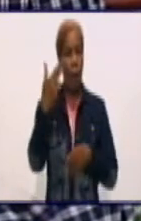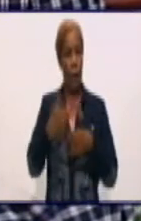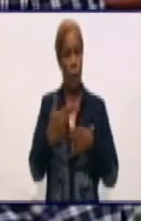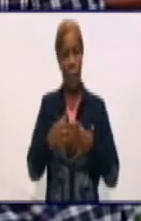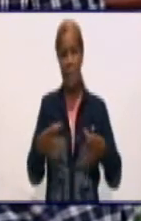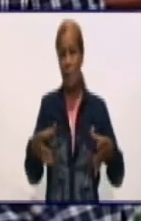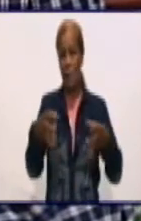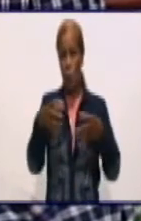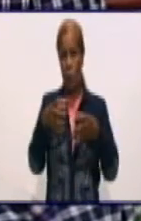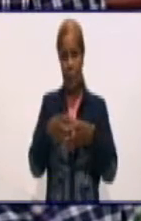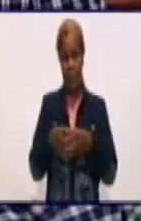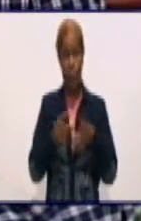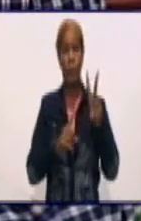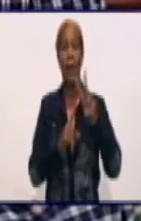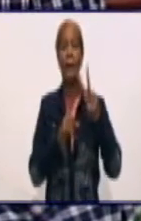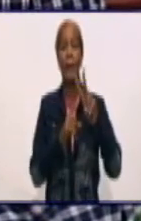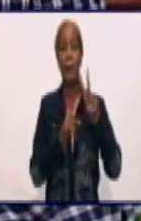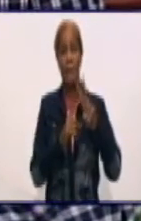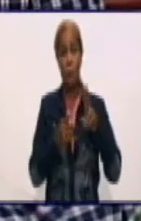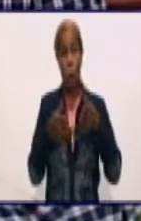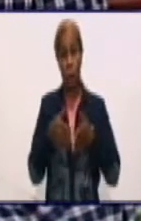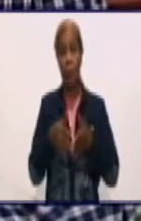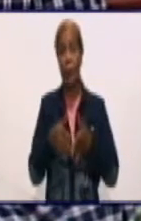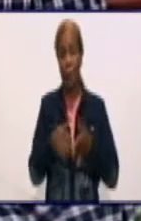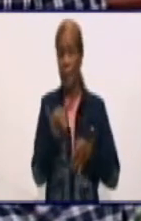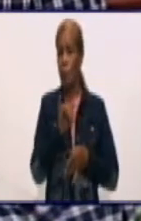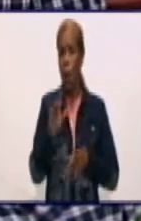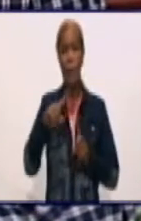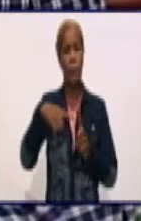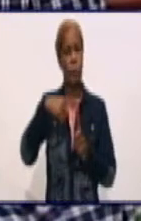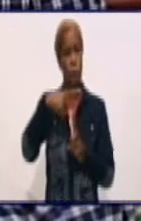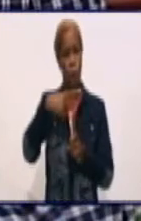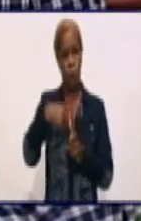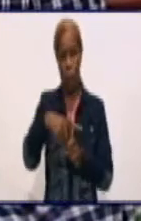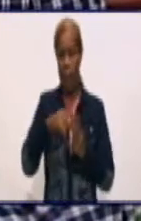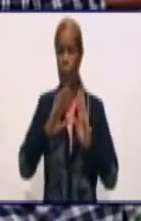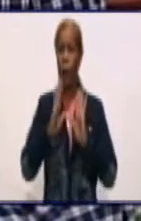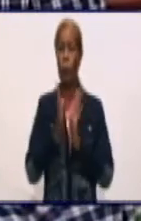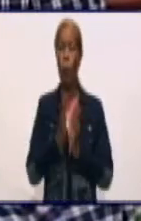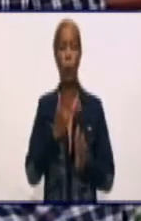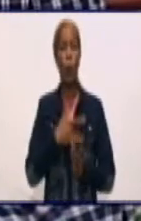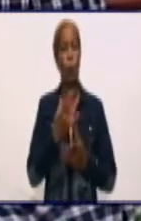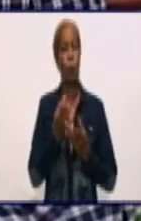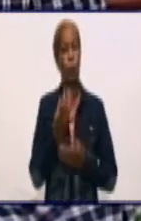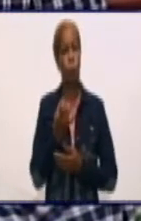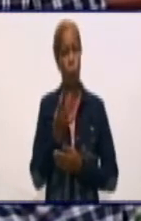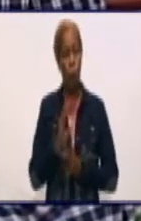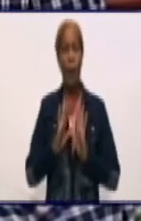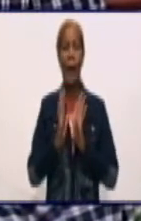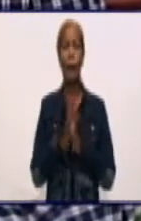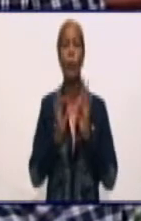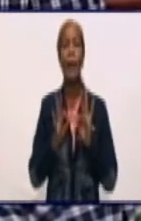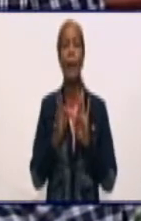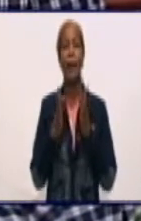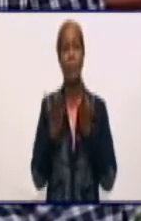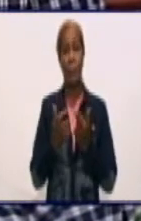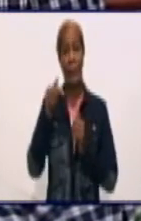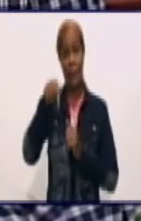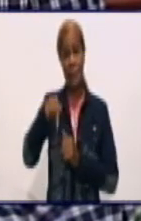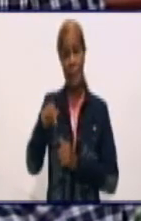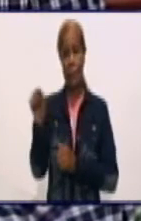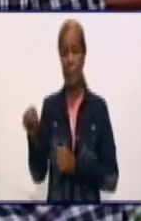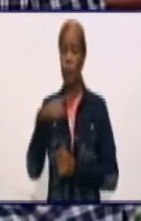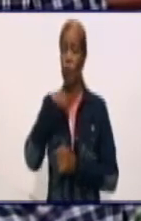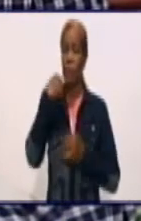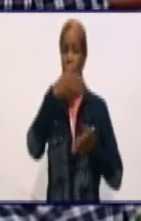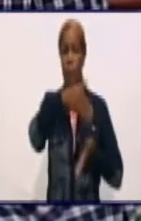realización de nuestro panel informativo, nos sumamos a las muestras de condolencias a las familias de estos fallecidos.